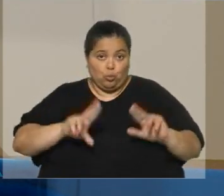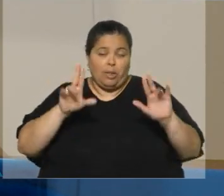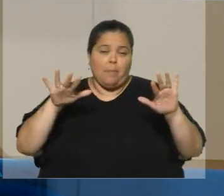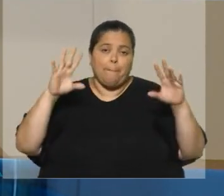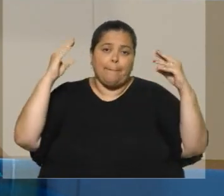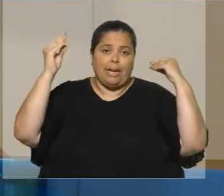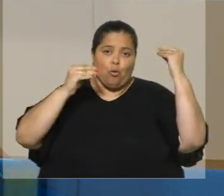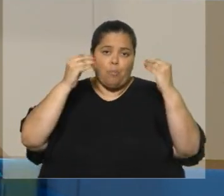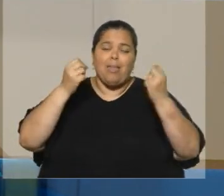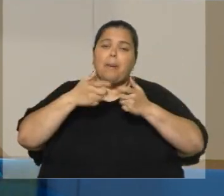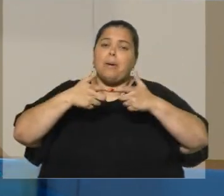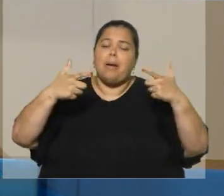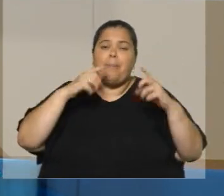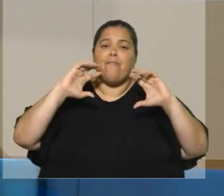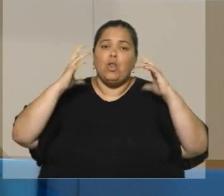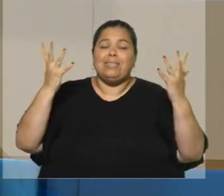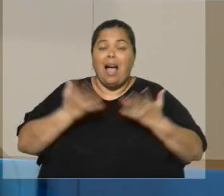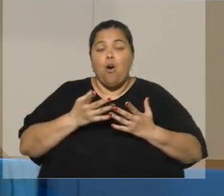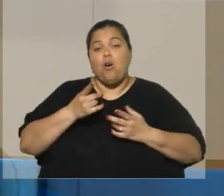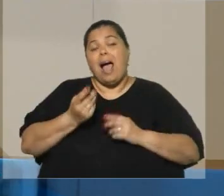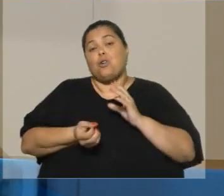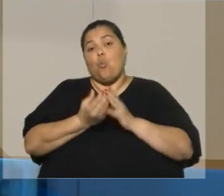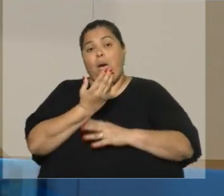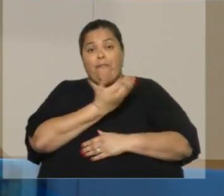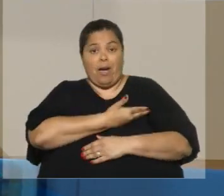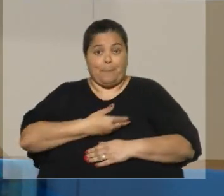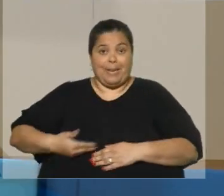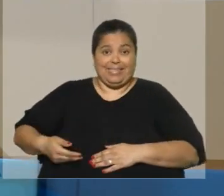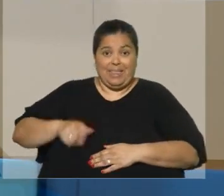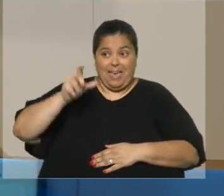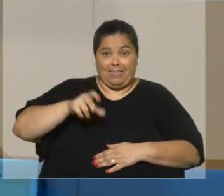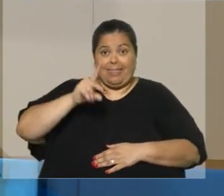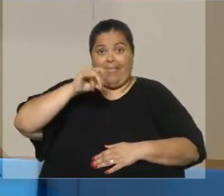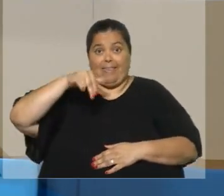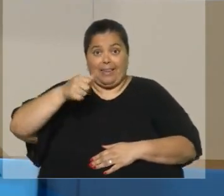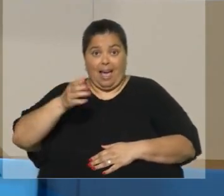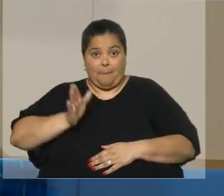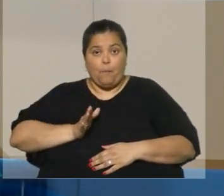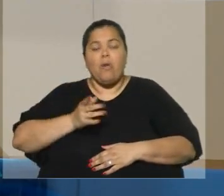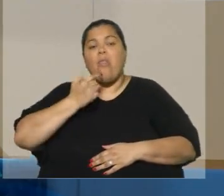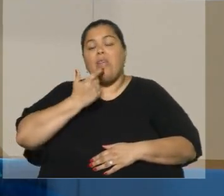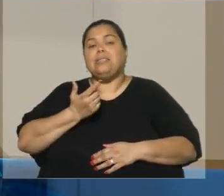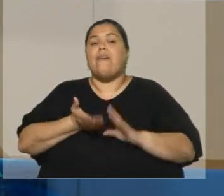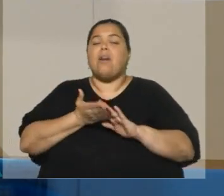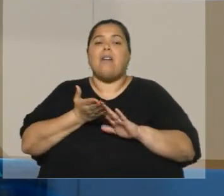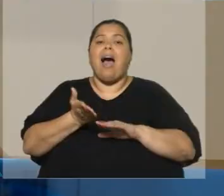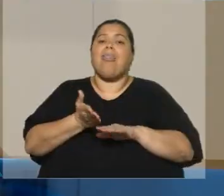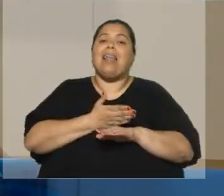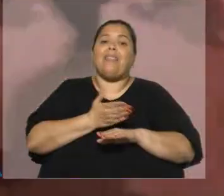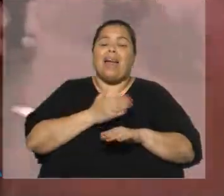violencia, mientras la nueva presidenta, Dina Bularte, dijo que adelantará las elecciones.